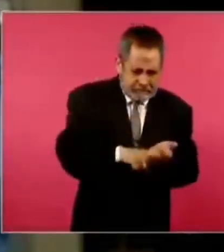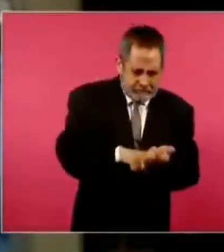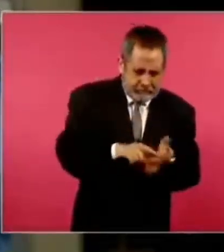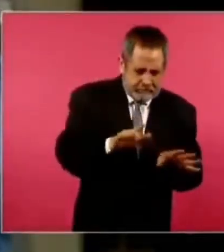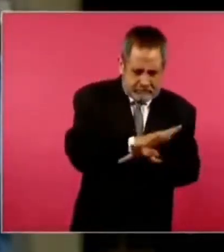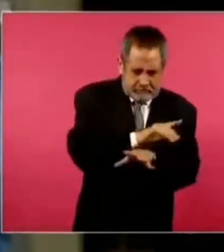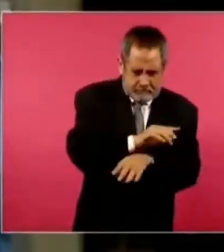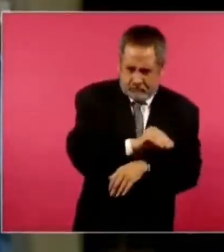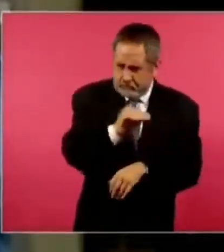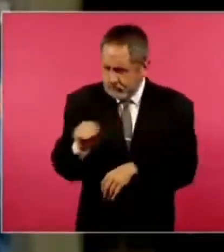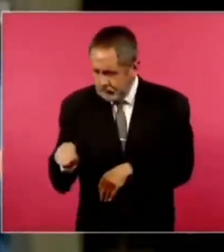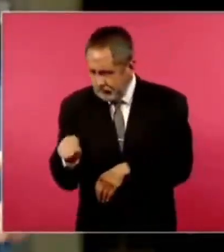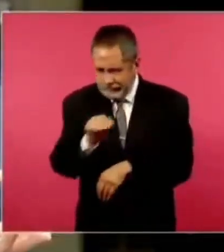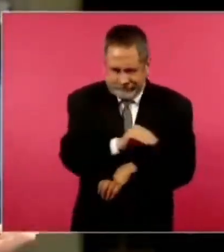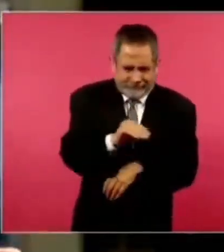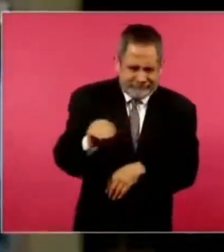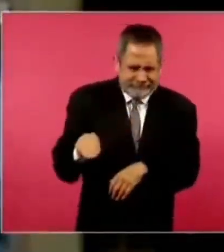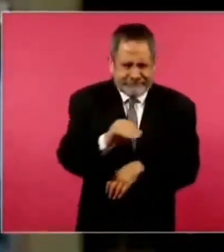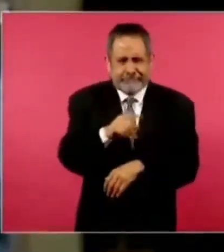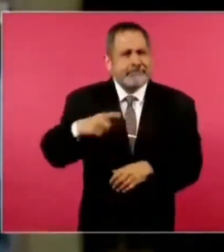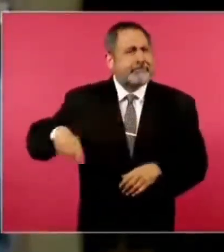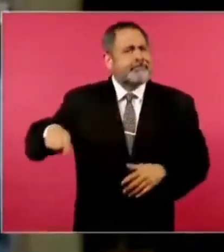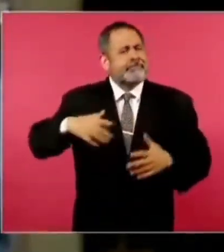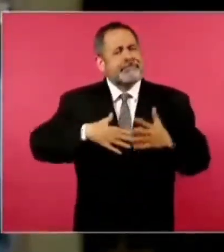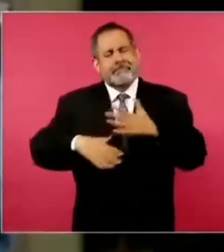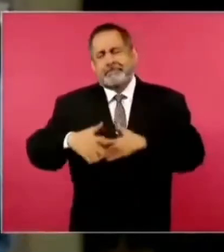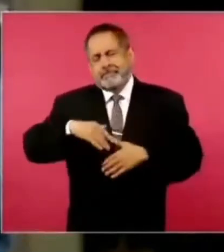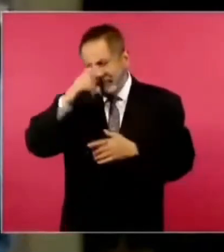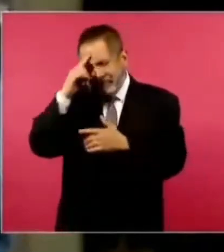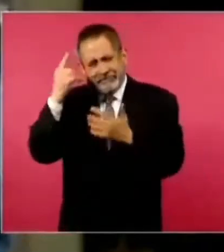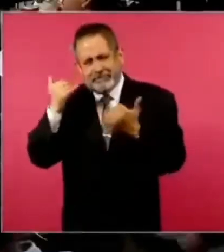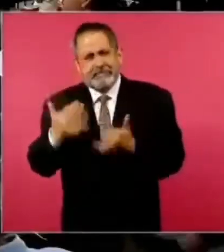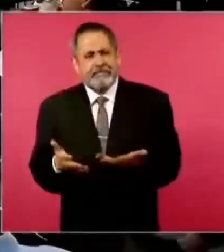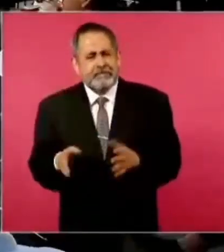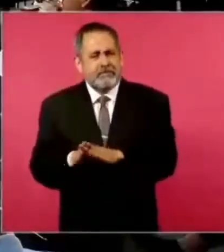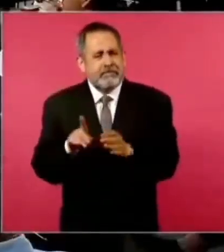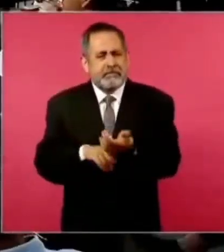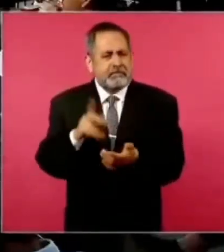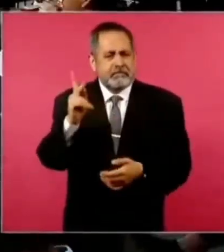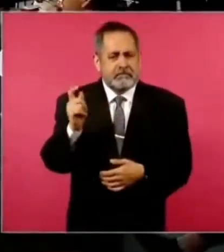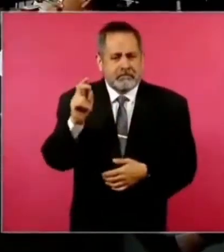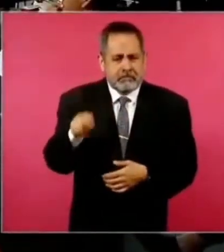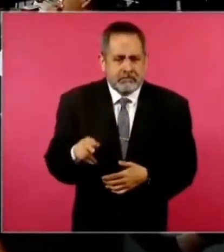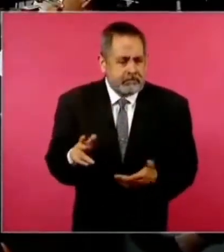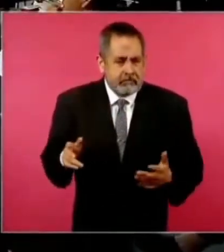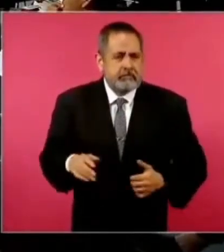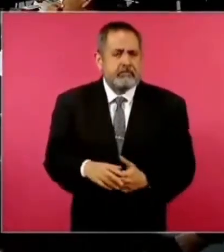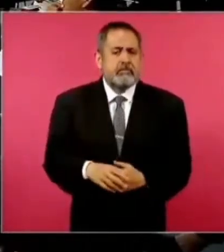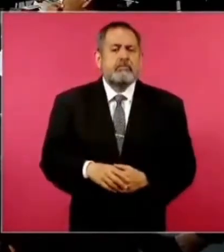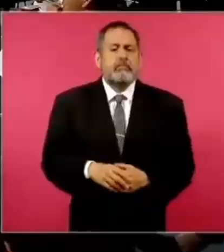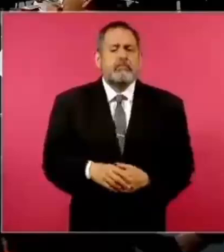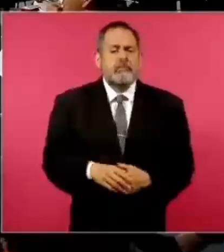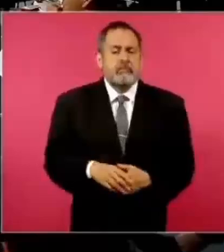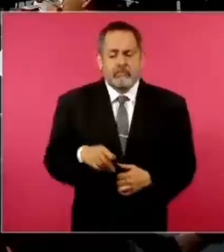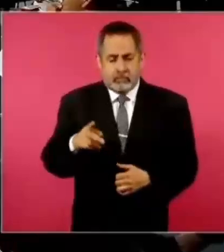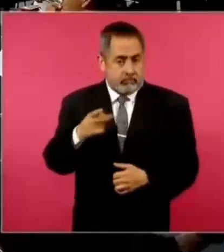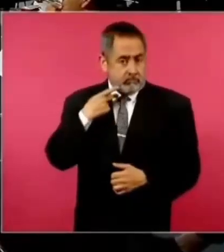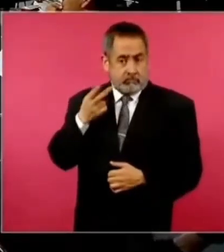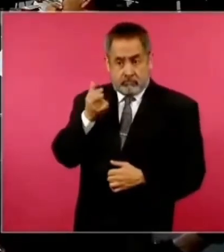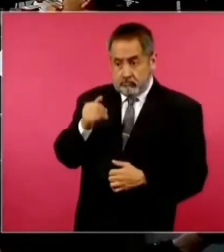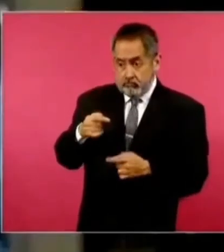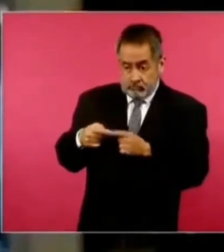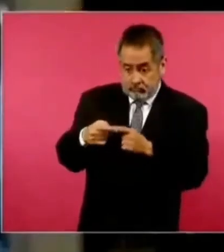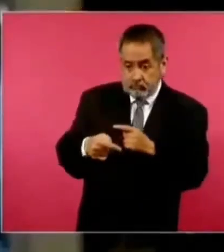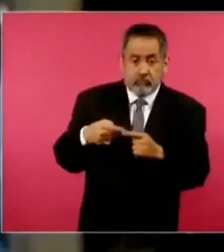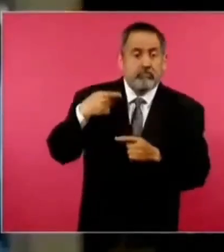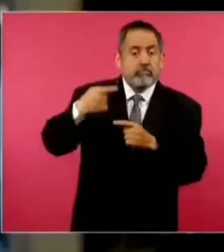que están agotando a los migrantes, por qué esta estrategia. Y si es la política que van a continuar